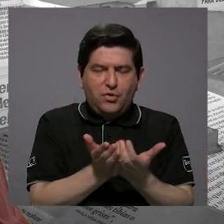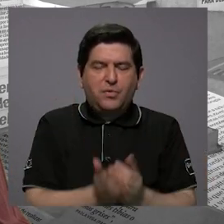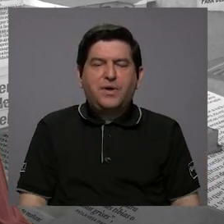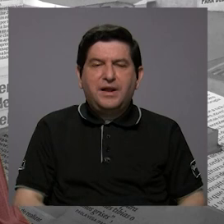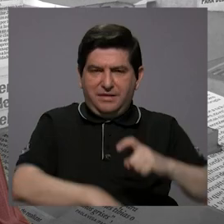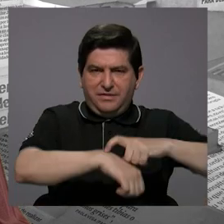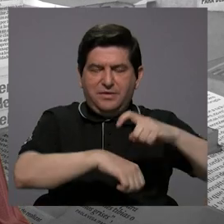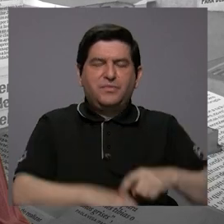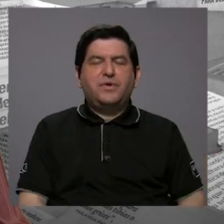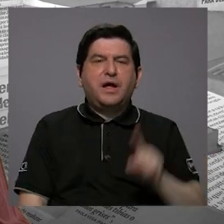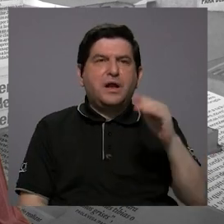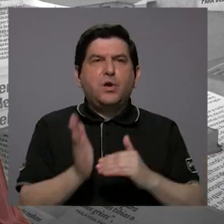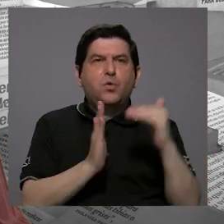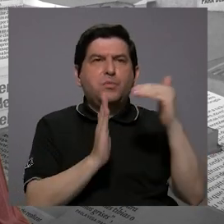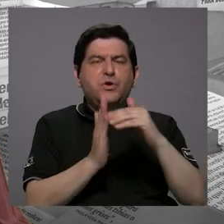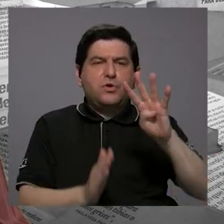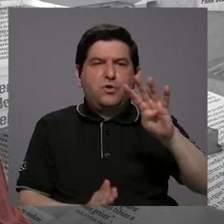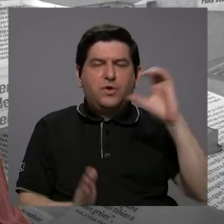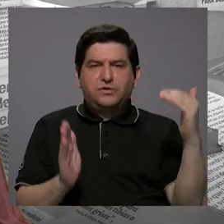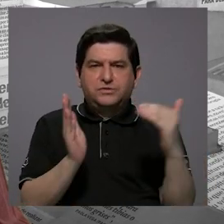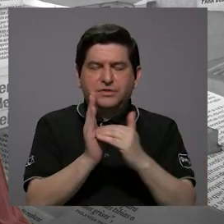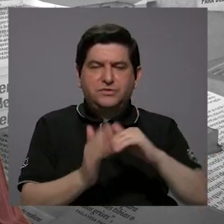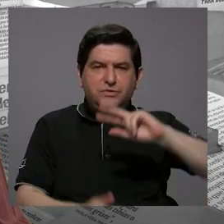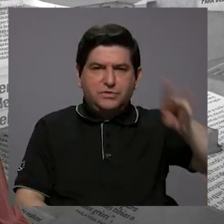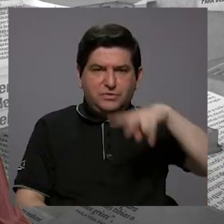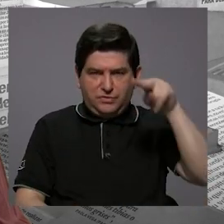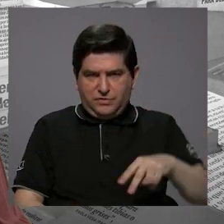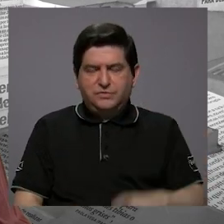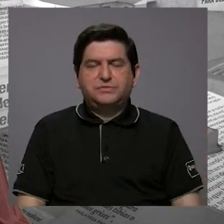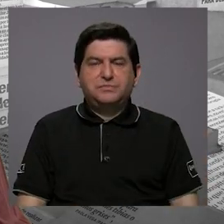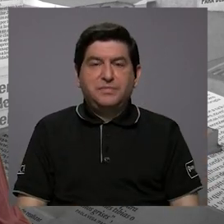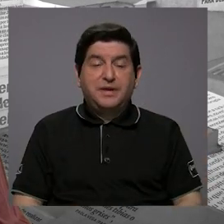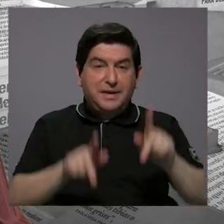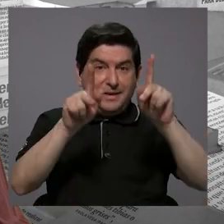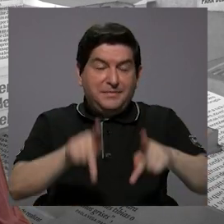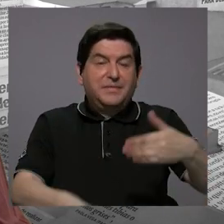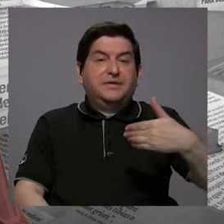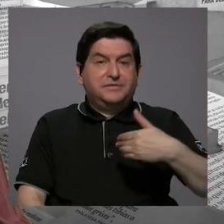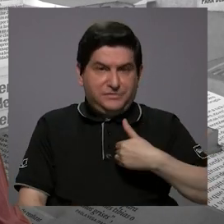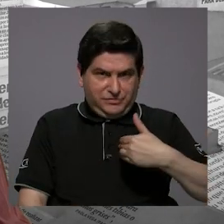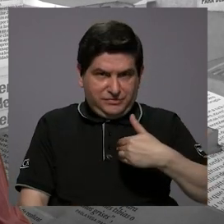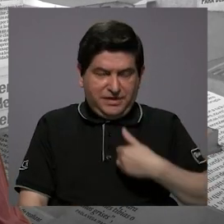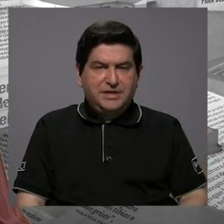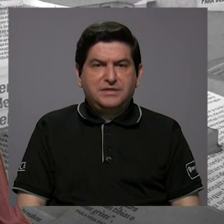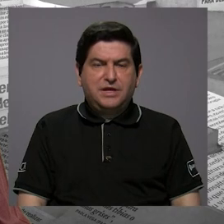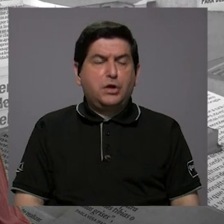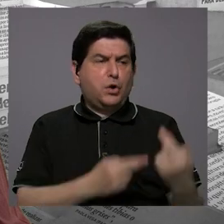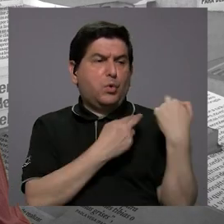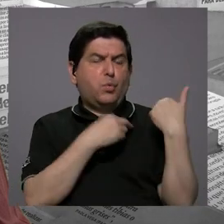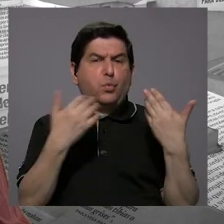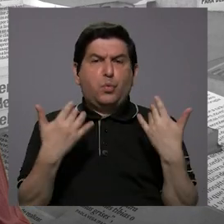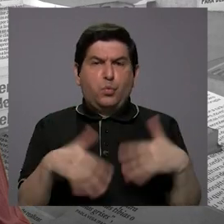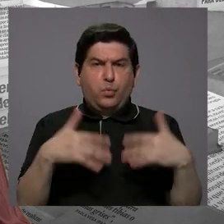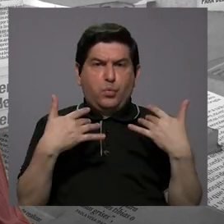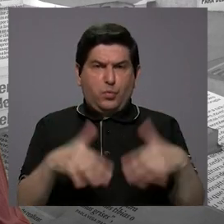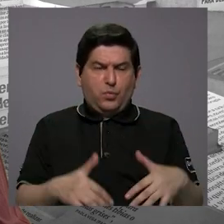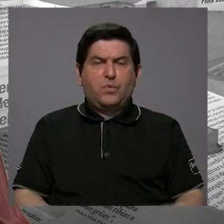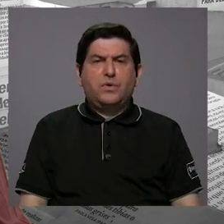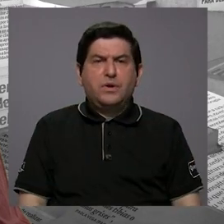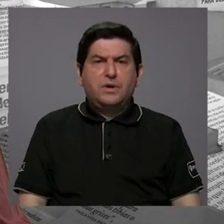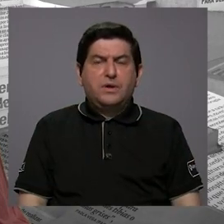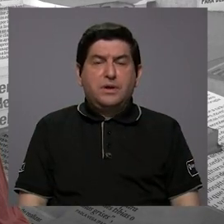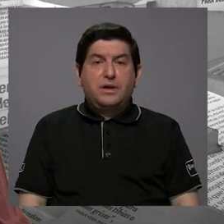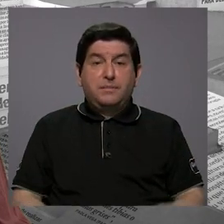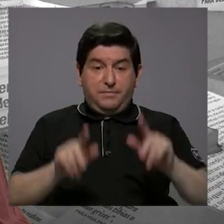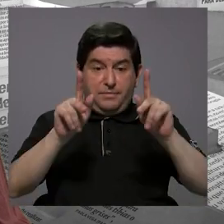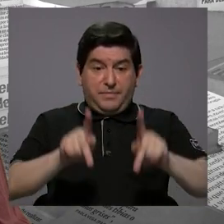de 1.400.000 colones, imagínese lo que es eso, para una persona que tiene grandes responsabilidades en la